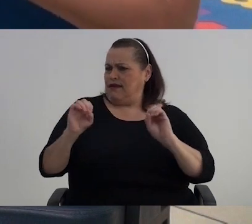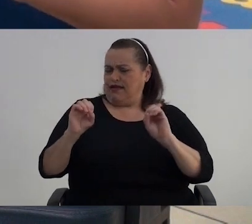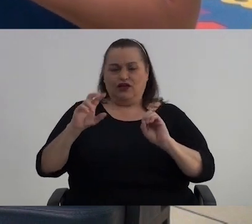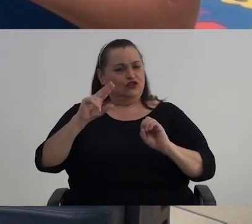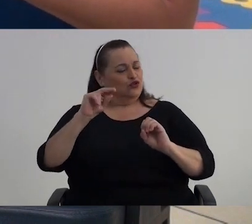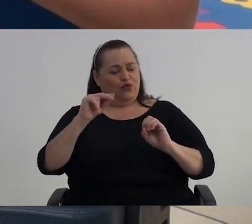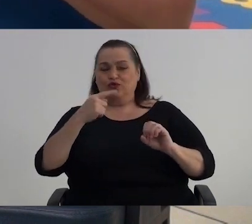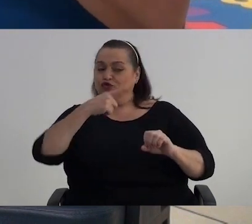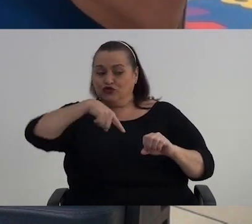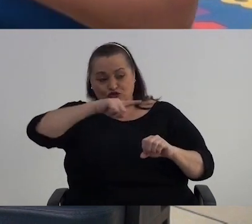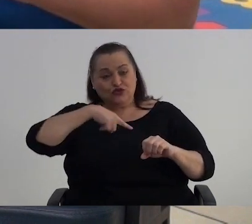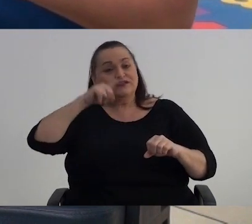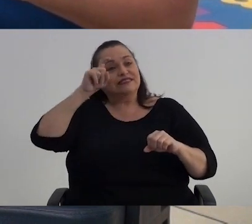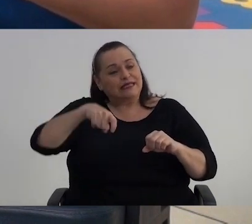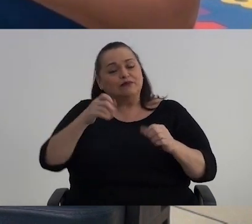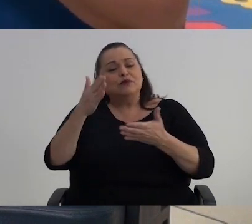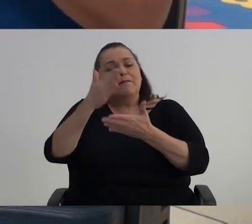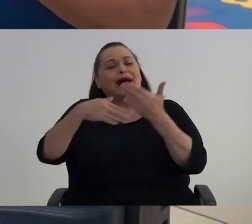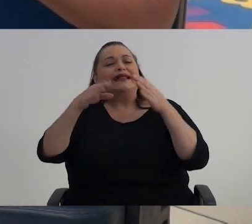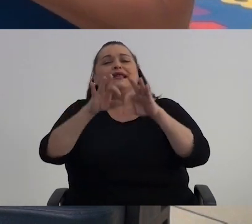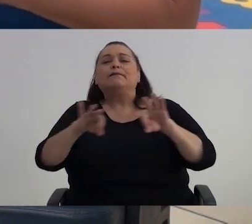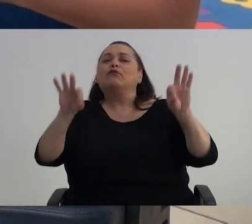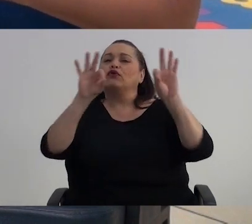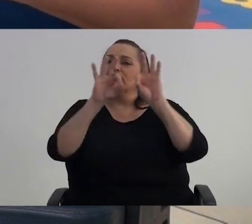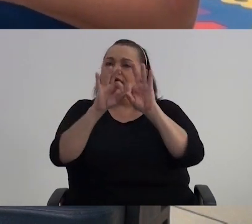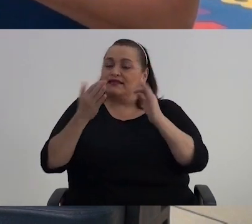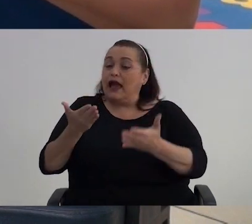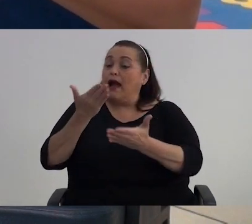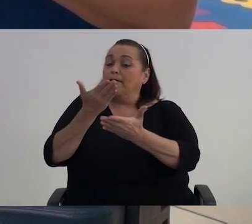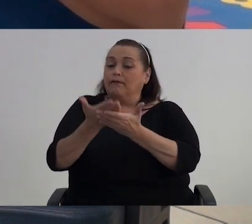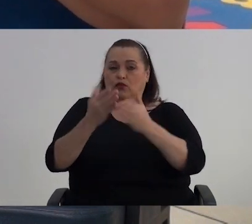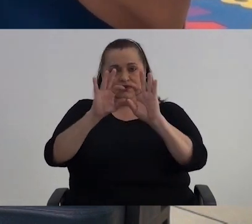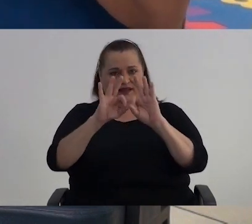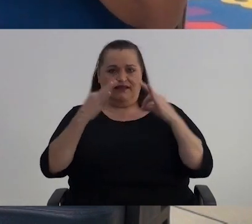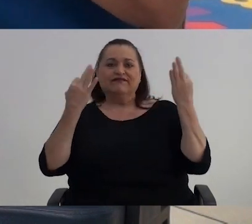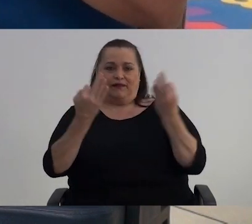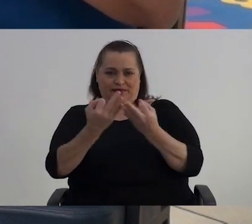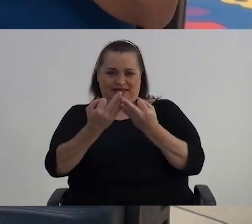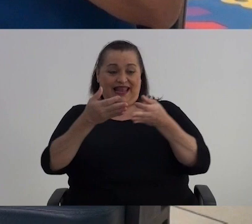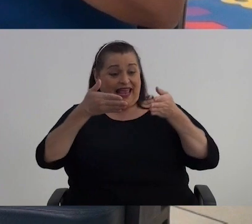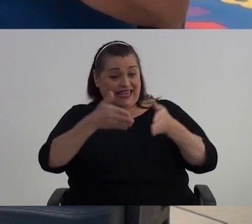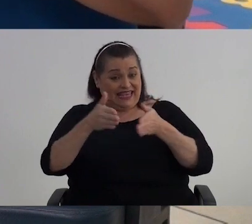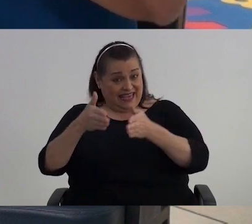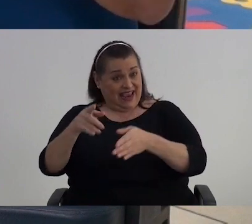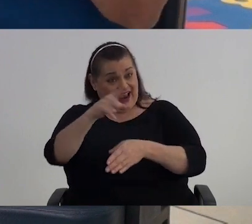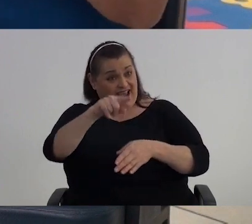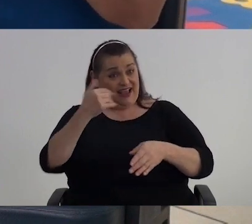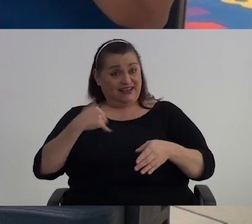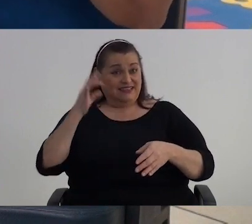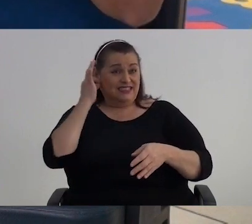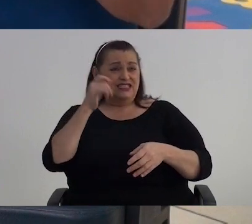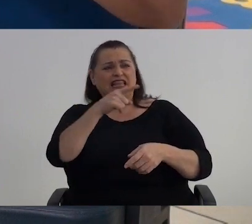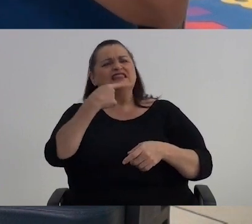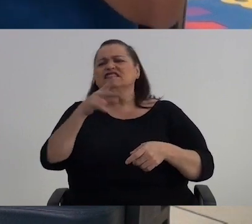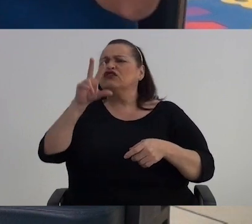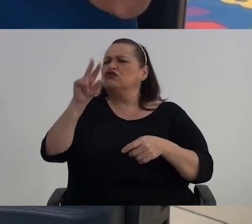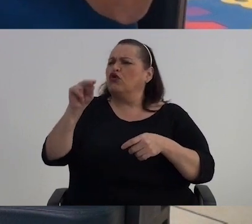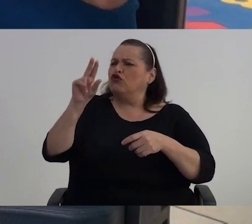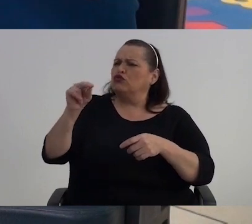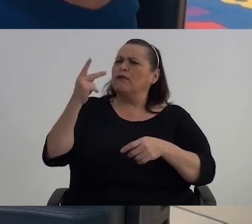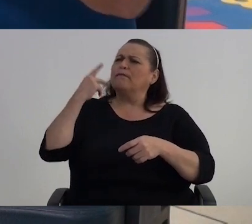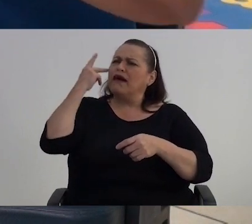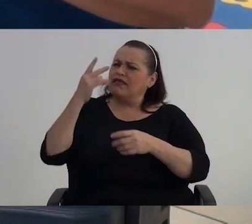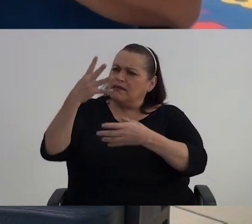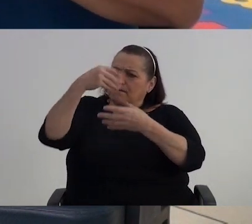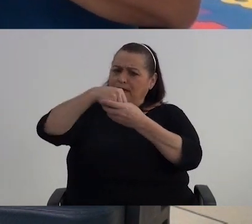ser parte importante de aporte en mi familia Entonces a esos hijos e hijas no le quiten a sus padres el